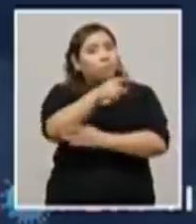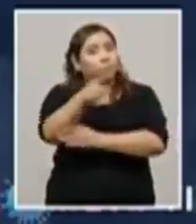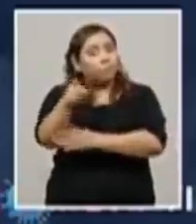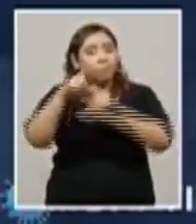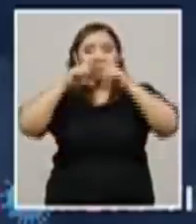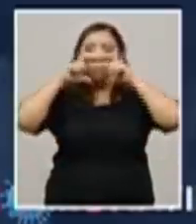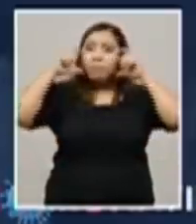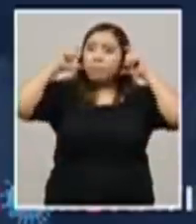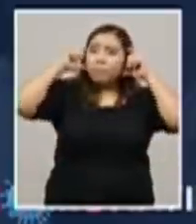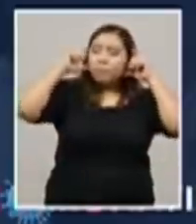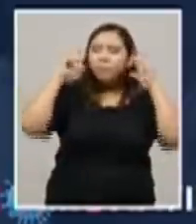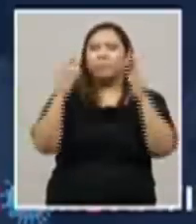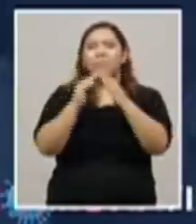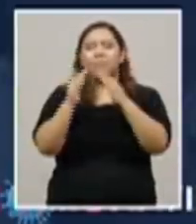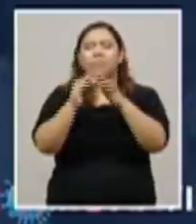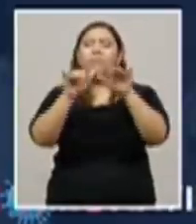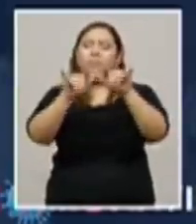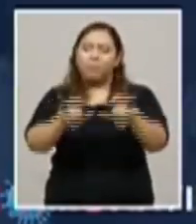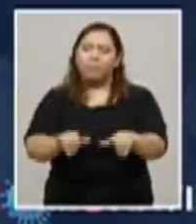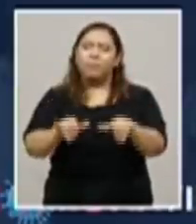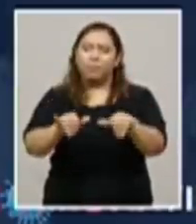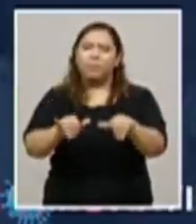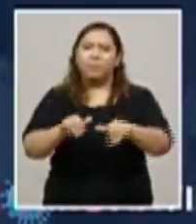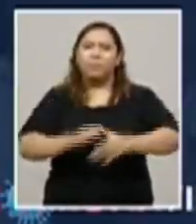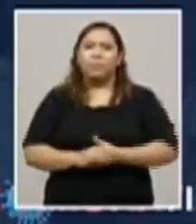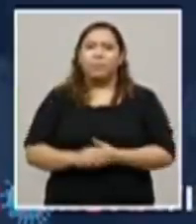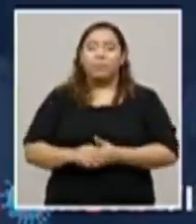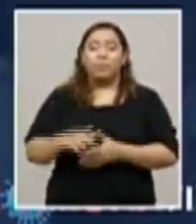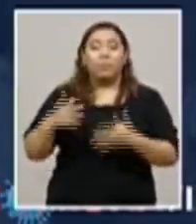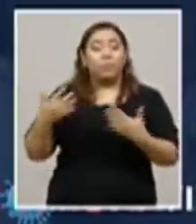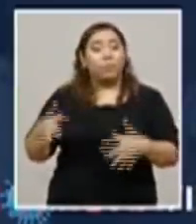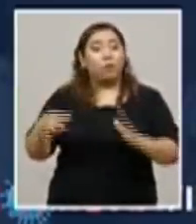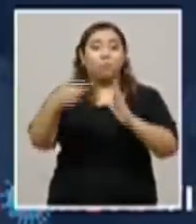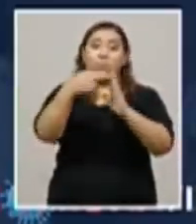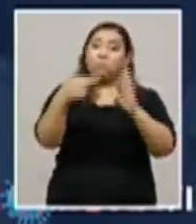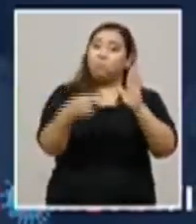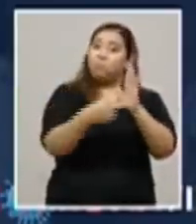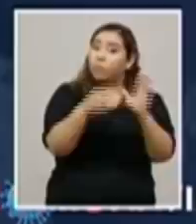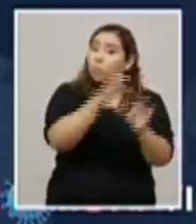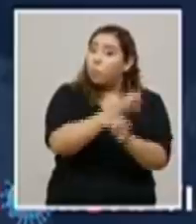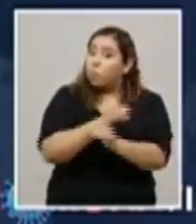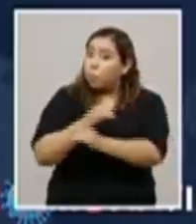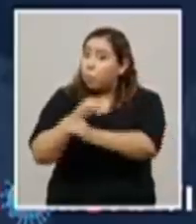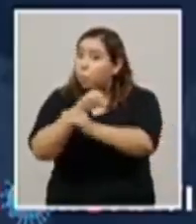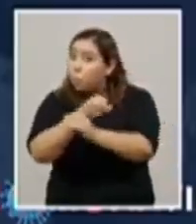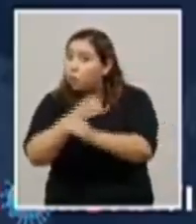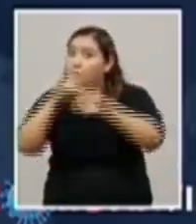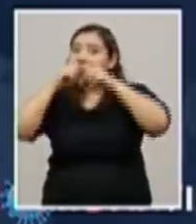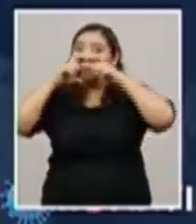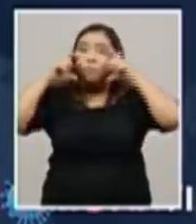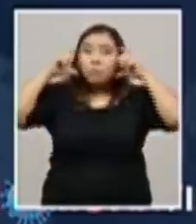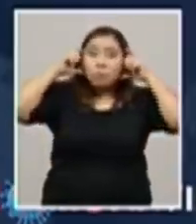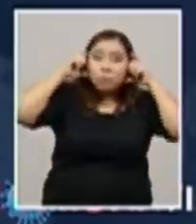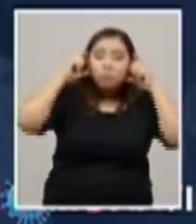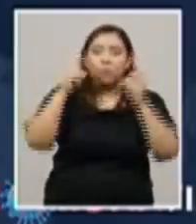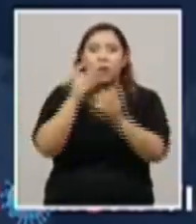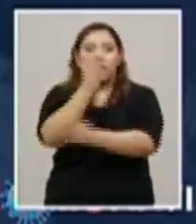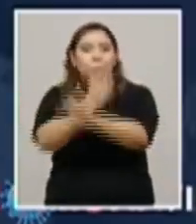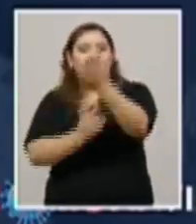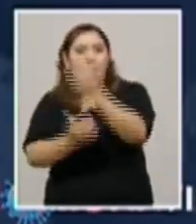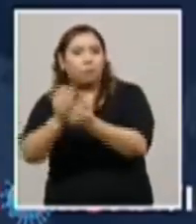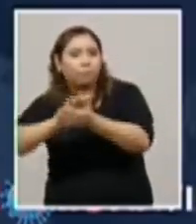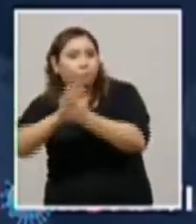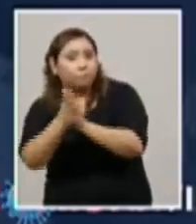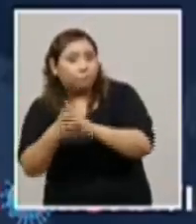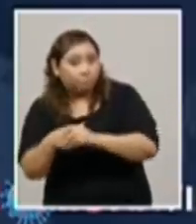salgan si no es necesario. Cumplamos las medidas de bioseguridad. Esta es la mejor manera de mostrar respeto y amor por